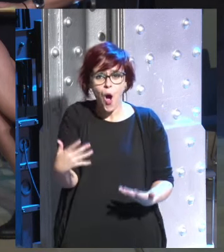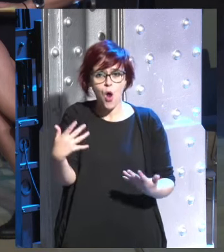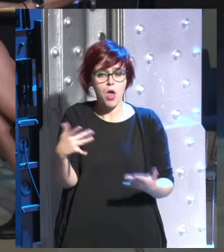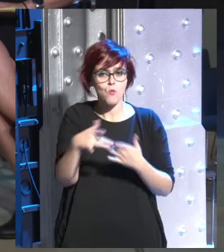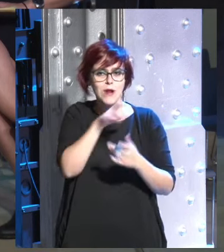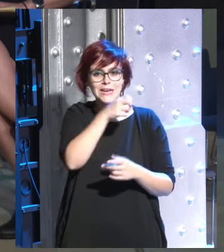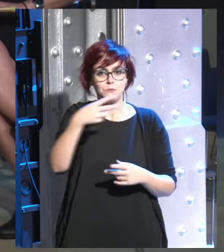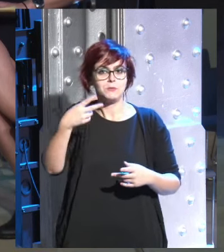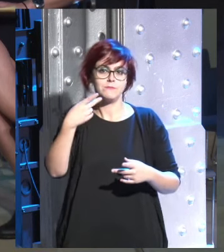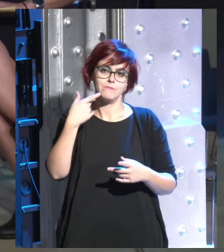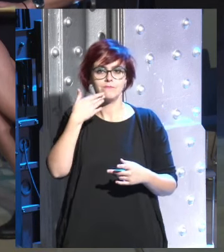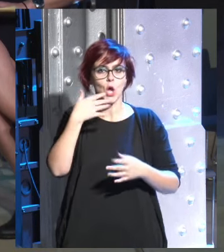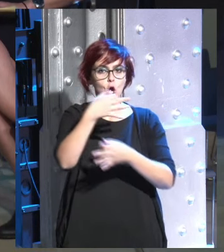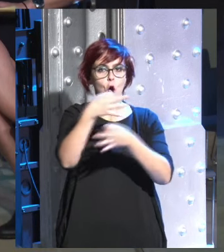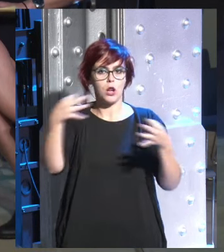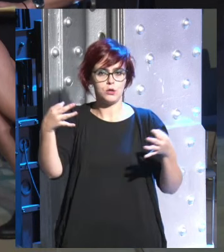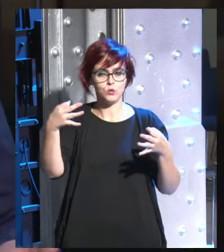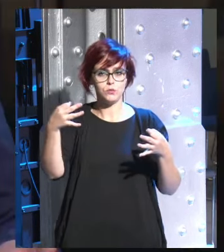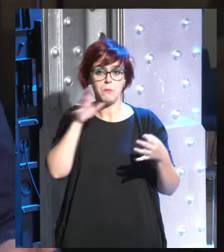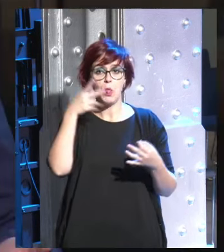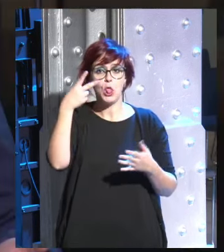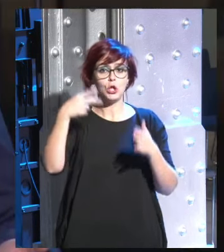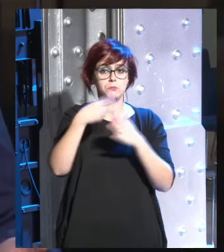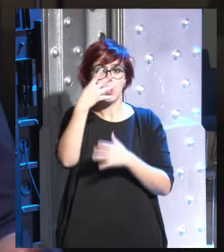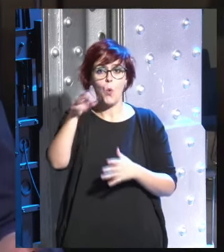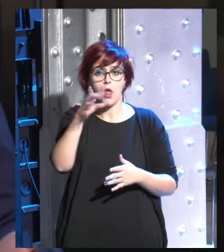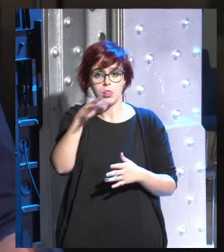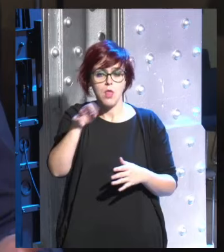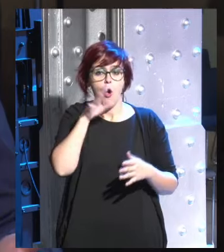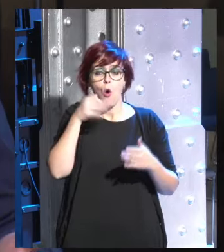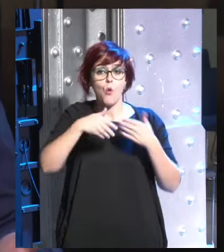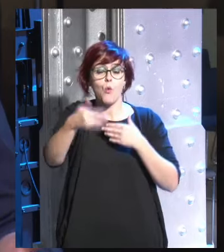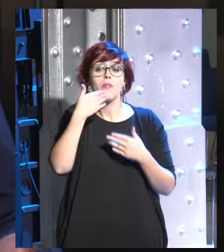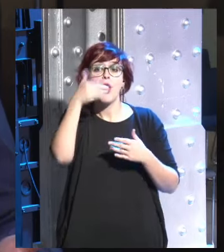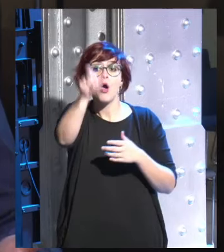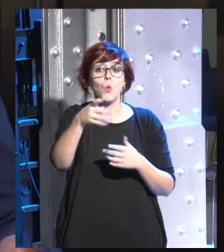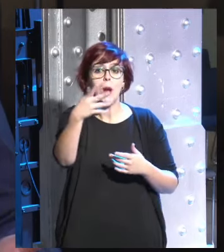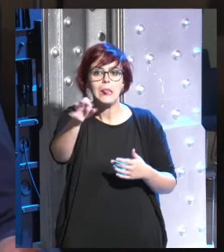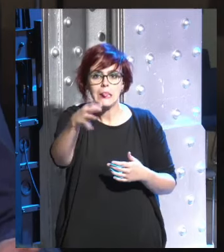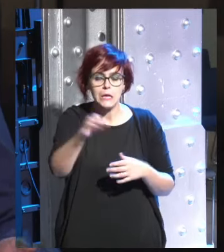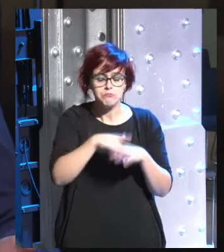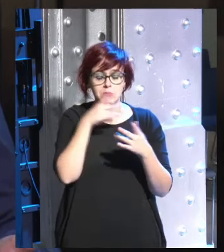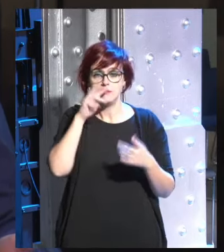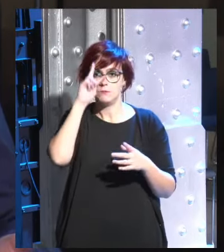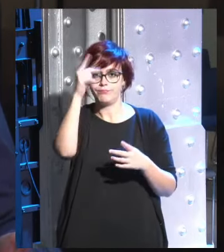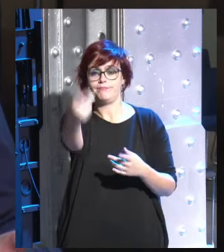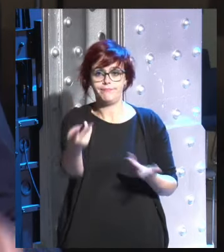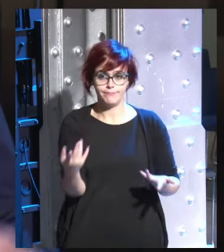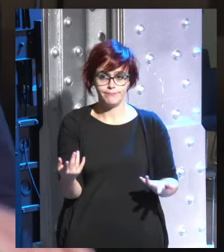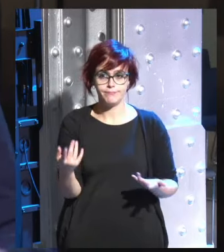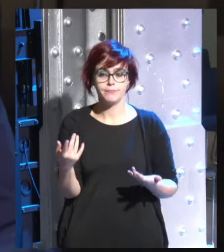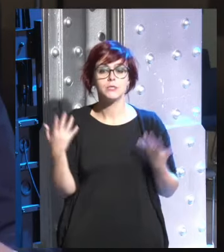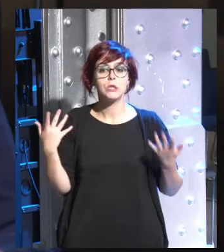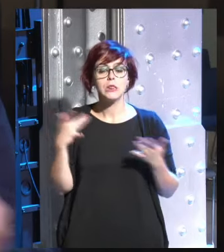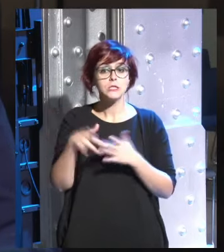respuesta correcta a lo mejor en 2040 o cuando tú tengas 40 años habrá cambiado de modo que